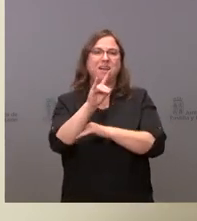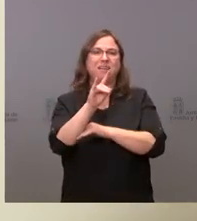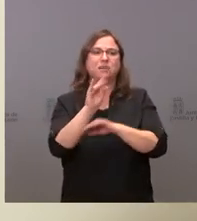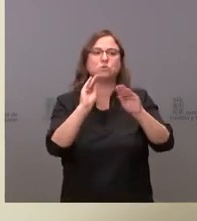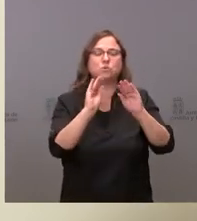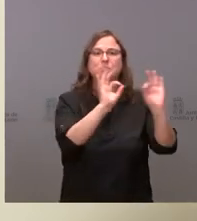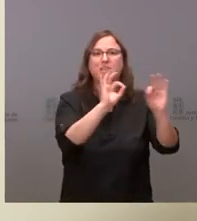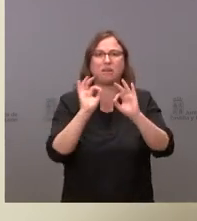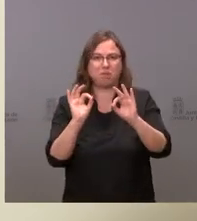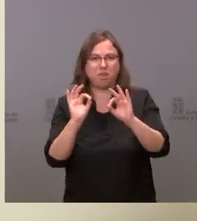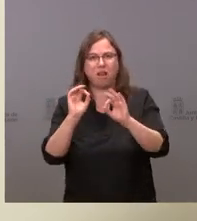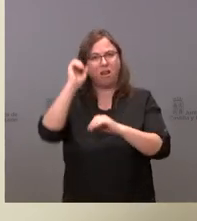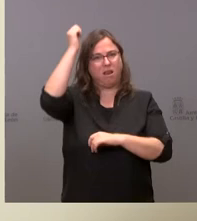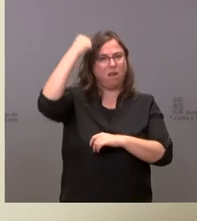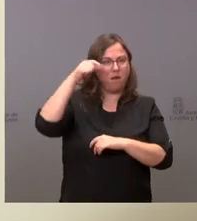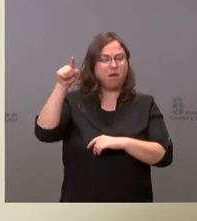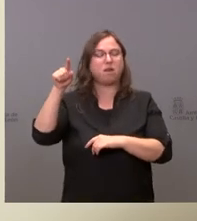ejemplos es aquí